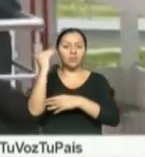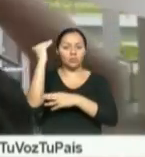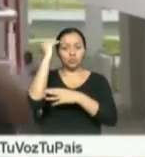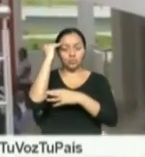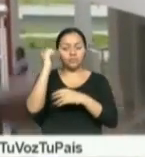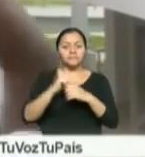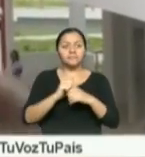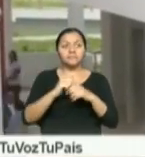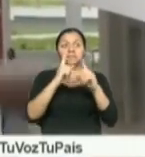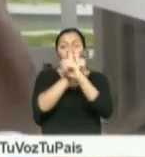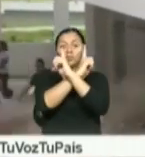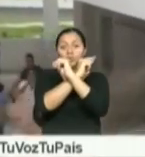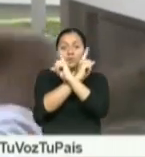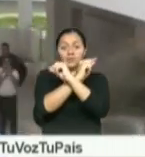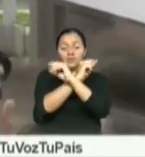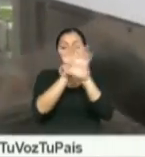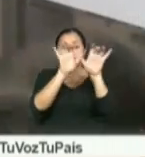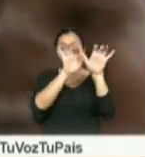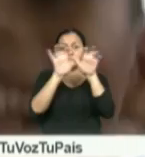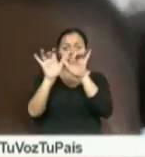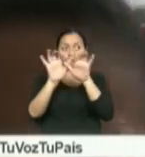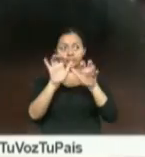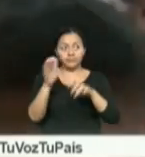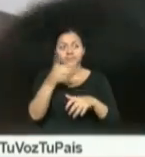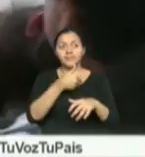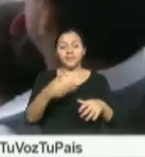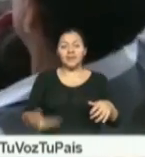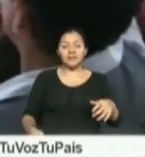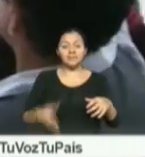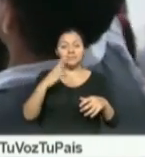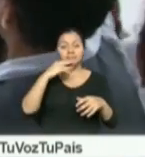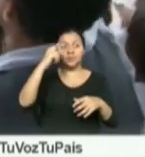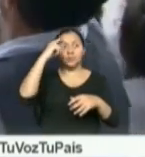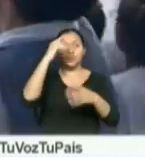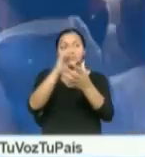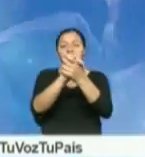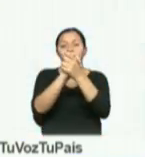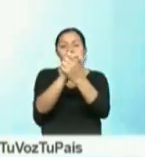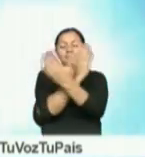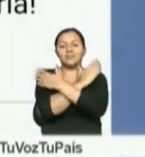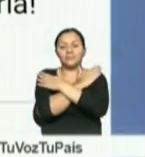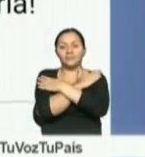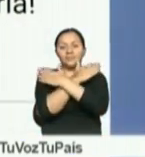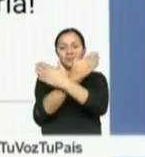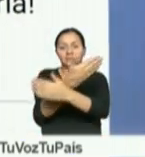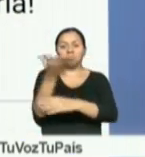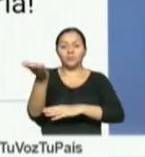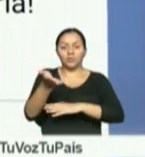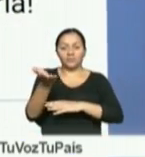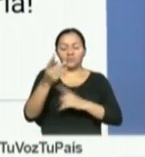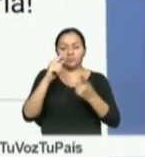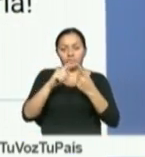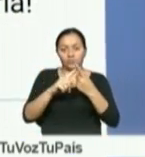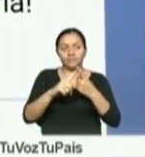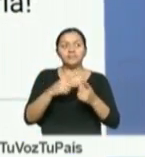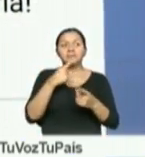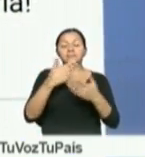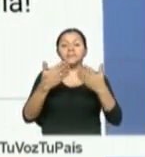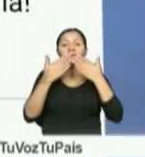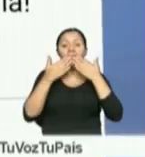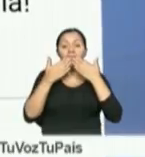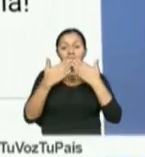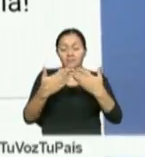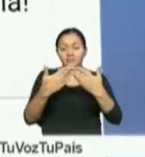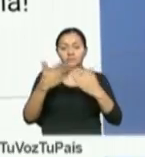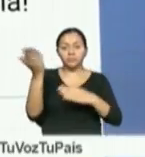En su cuenta de Twitter, el presidente de la República, Rafael Correa, felicitó a los maestros del Ecuador. Gratitud al maestro que